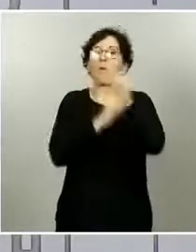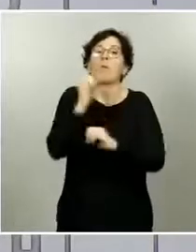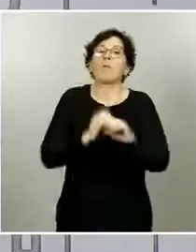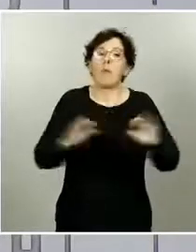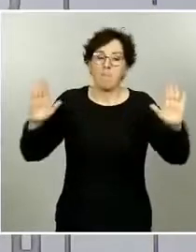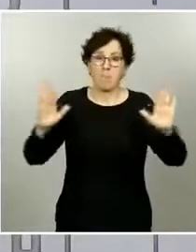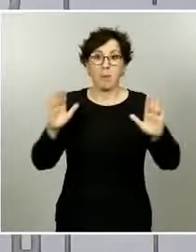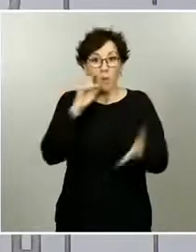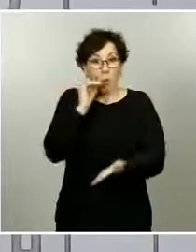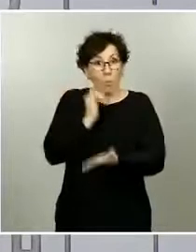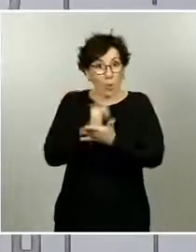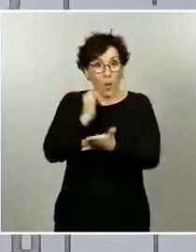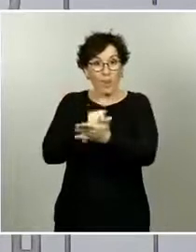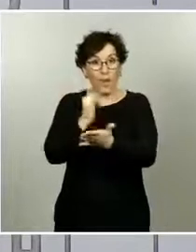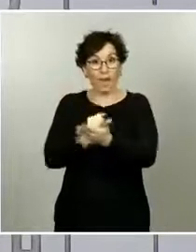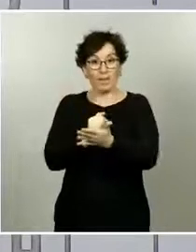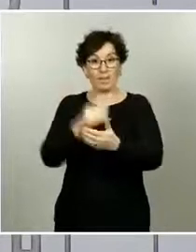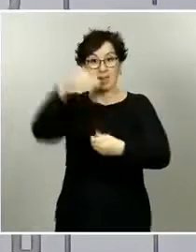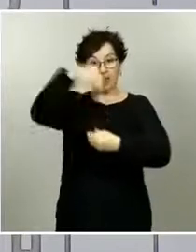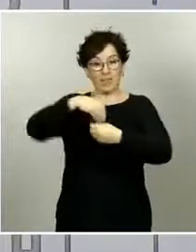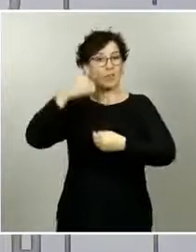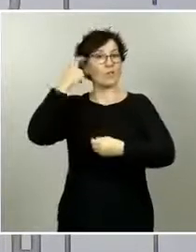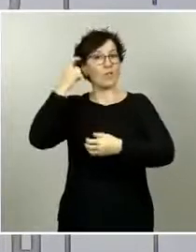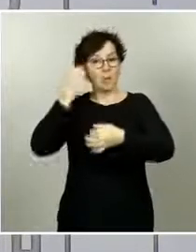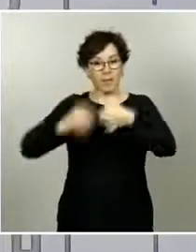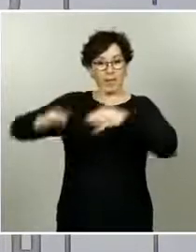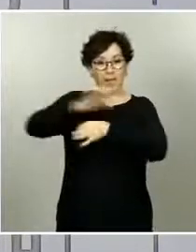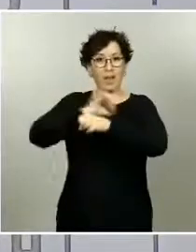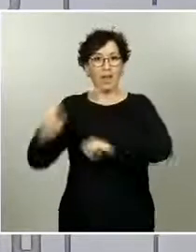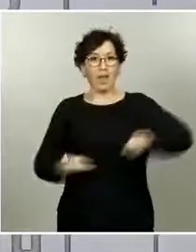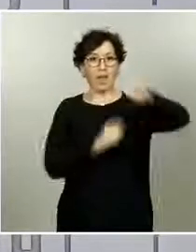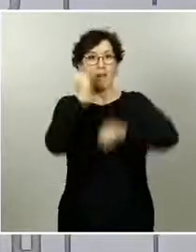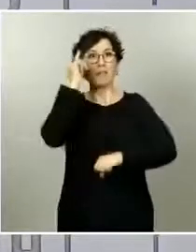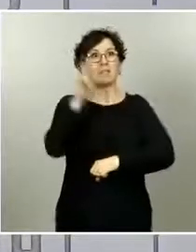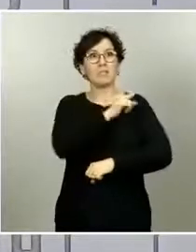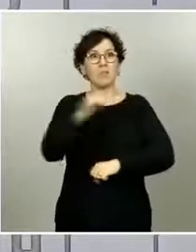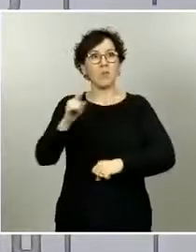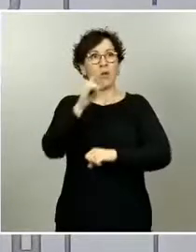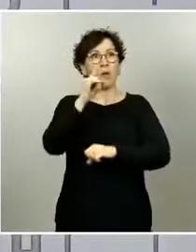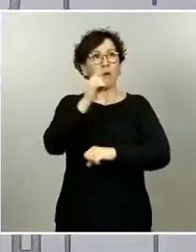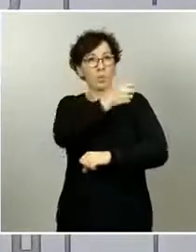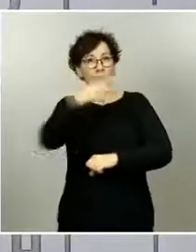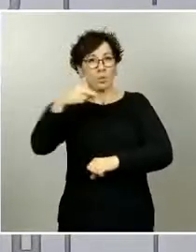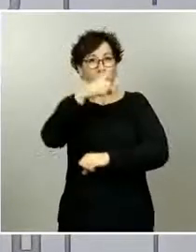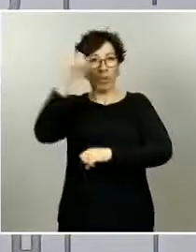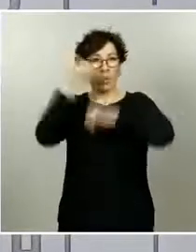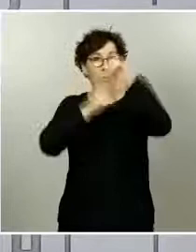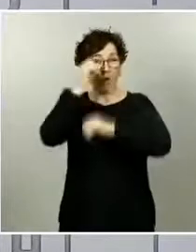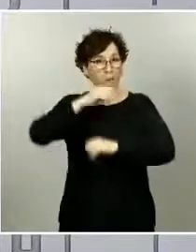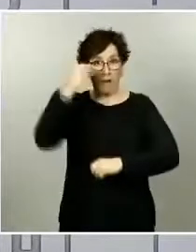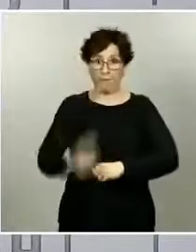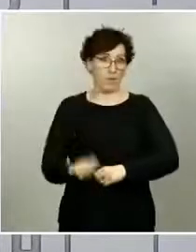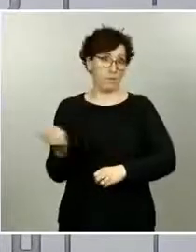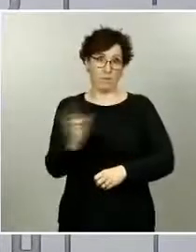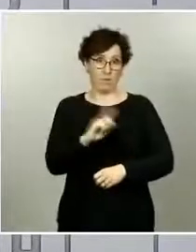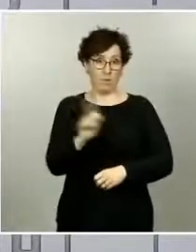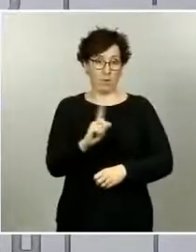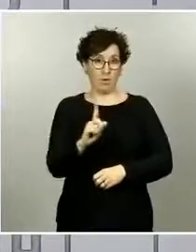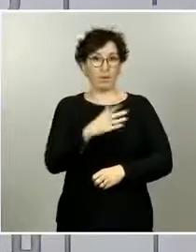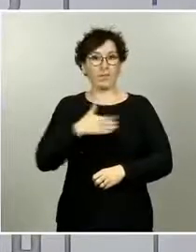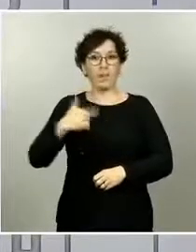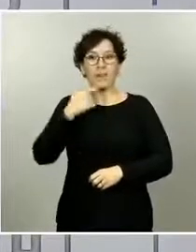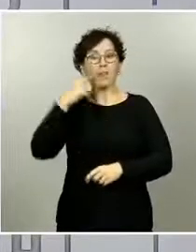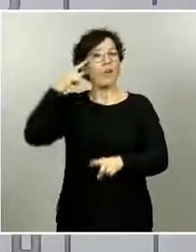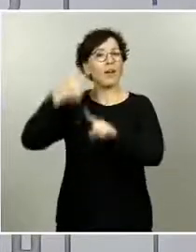sensibilidad del 100% y sabemos que las pruebas serológicas no tienen una sensibilidad del 100%, la